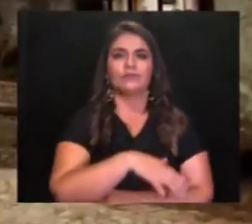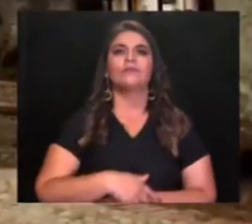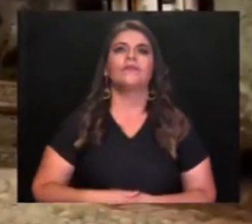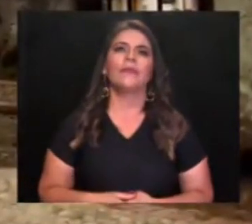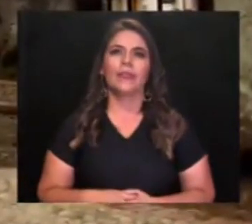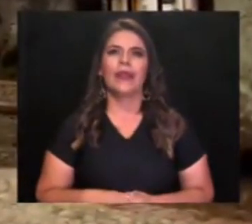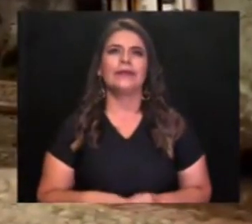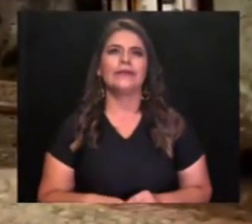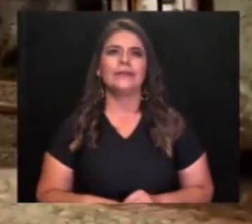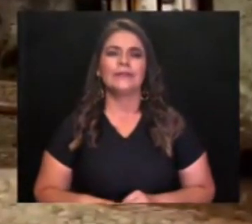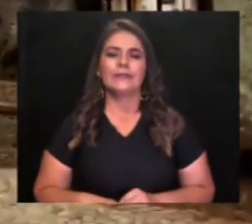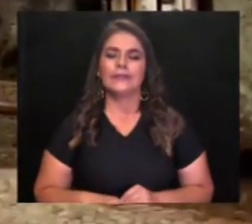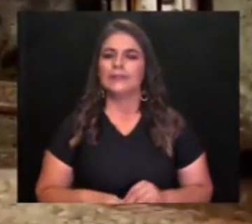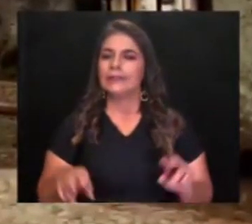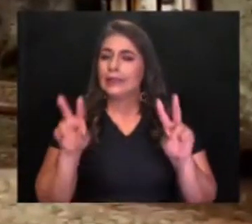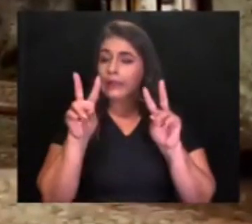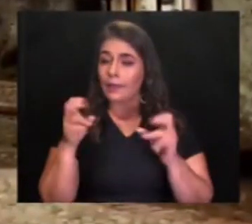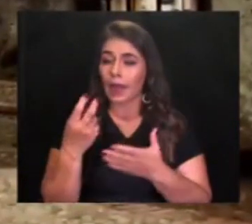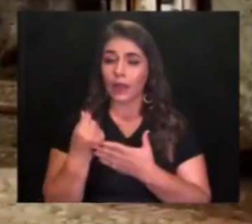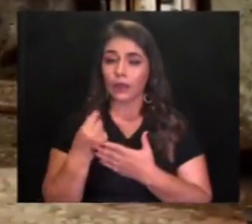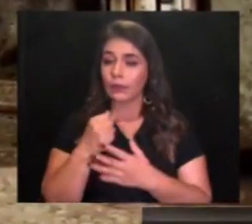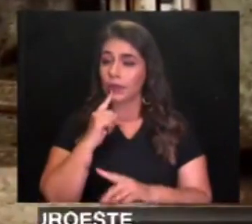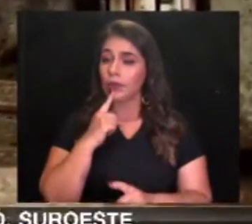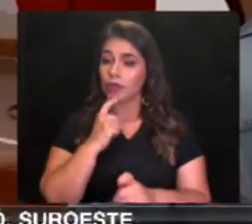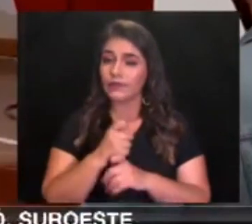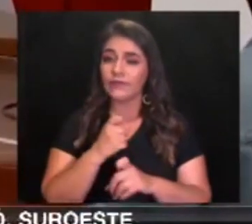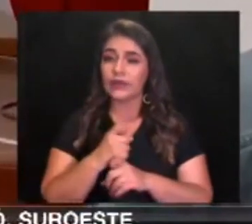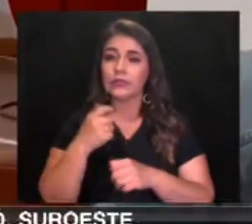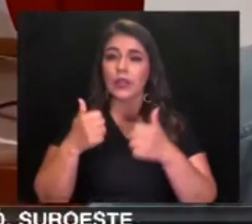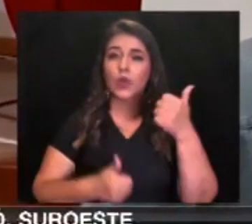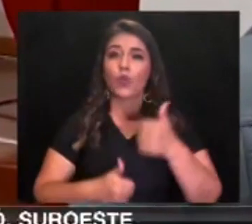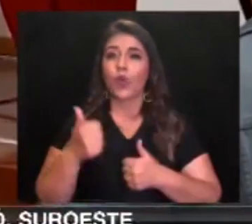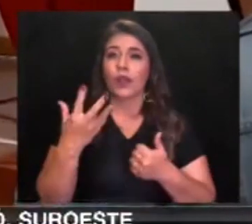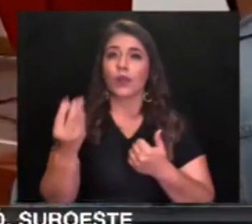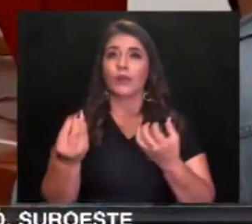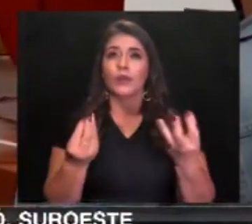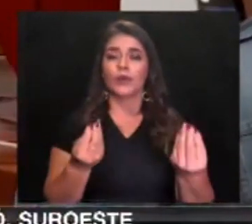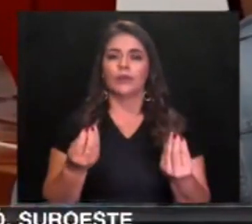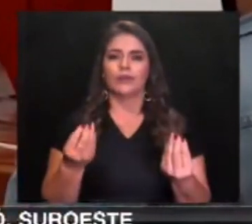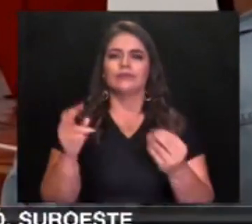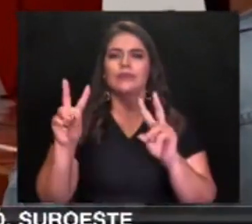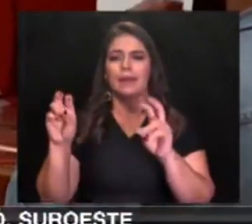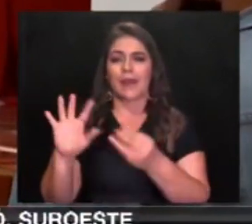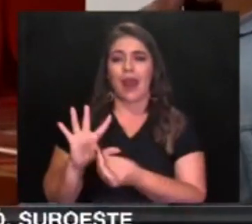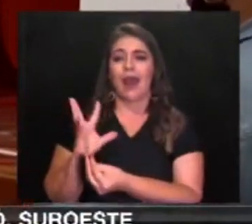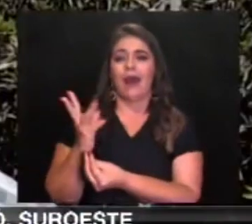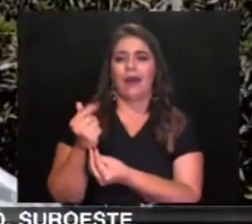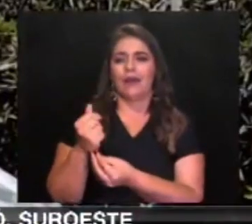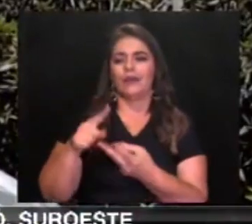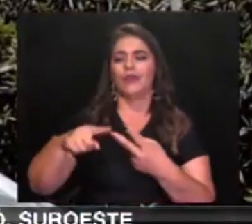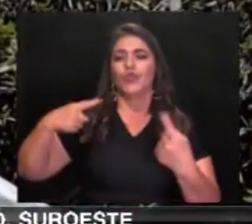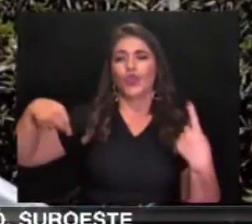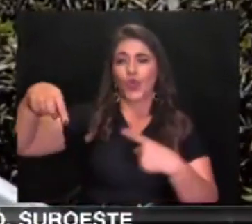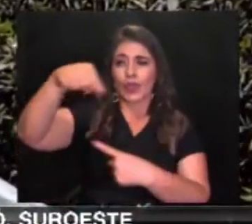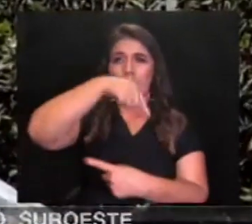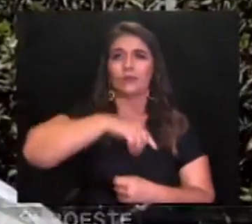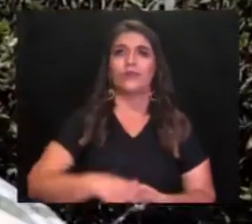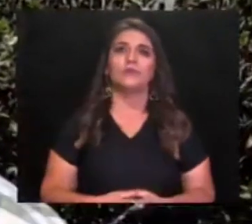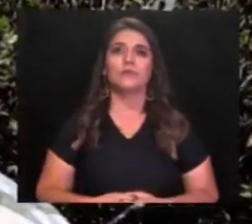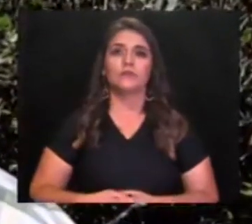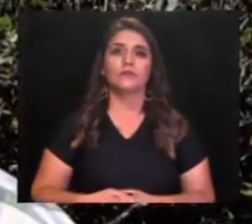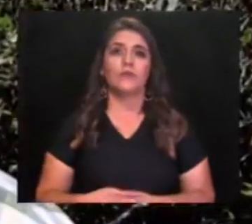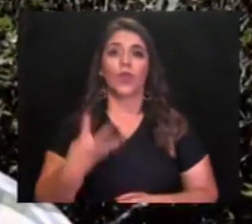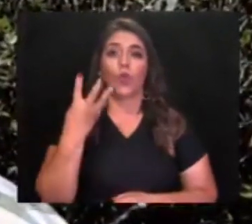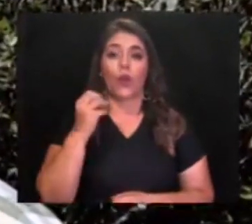de los sectores económicos que más está sufriendo con el confinamiento y el cierre de fronteras es el sector turismo. Llevamos 40